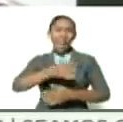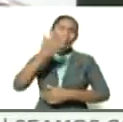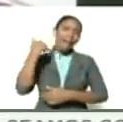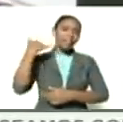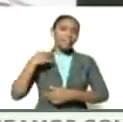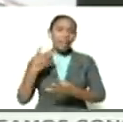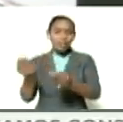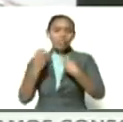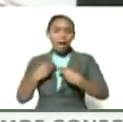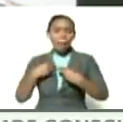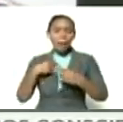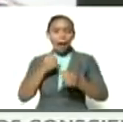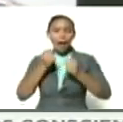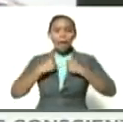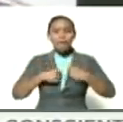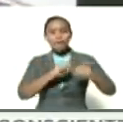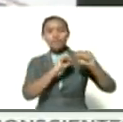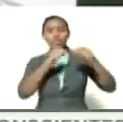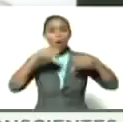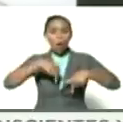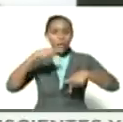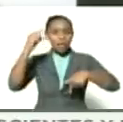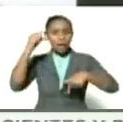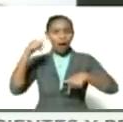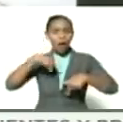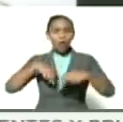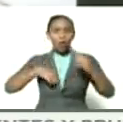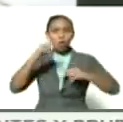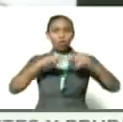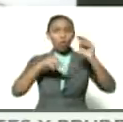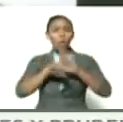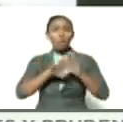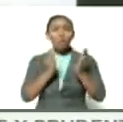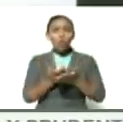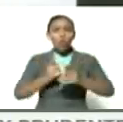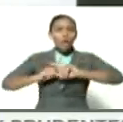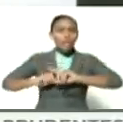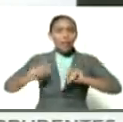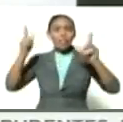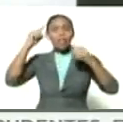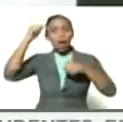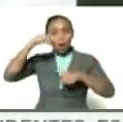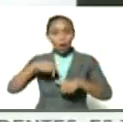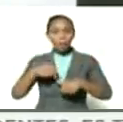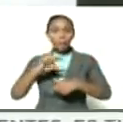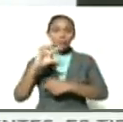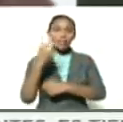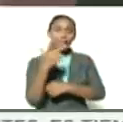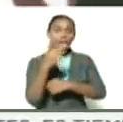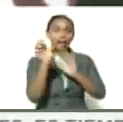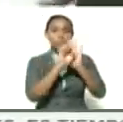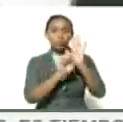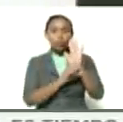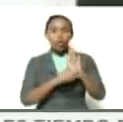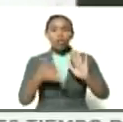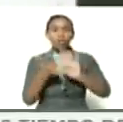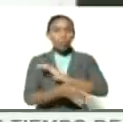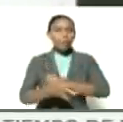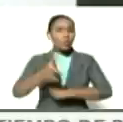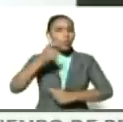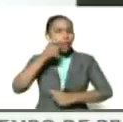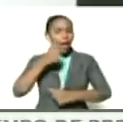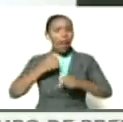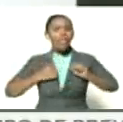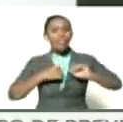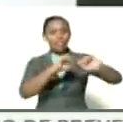para las batallas de hoy en día, para la construcción de un mundo distinto el día de hoy. El tercer módulo tiene que ver sobre la seguridad y